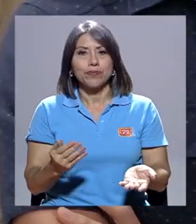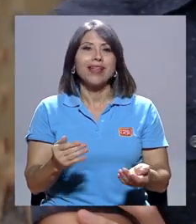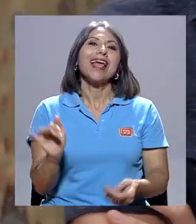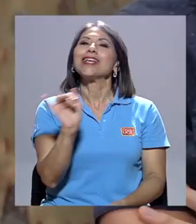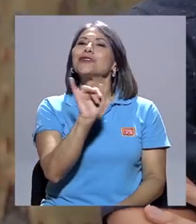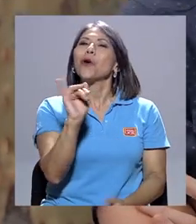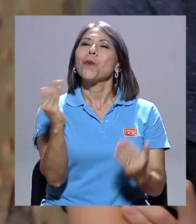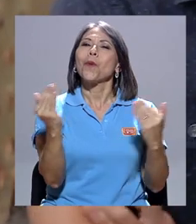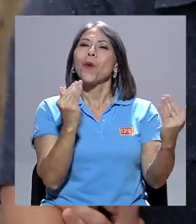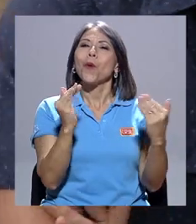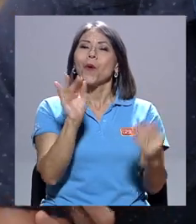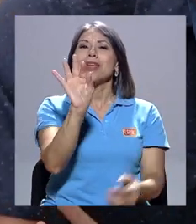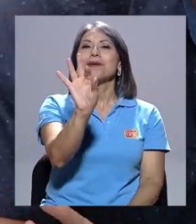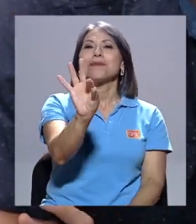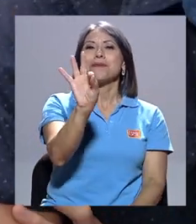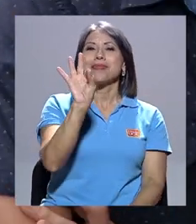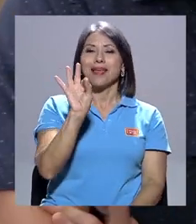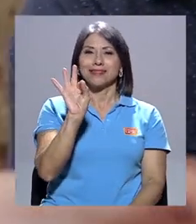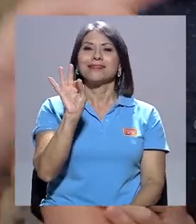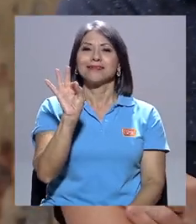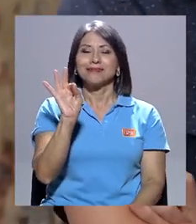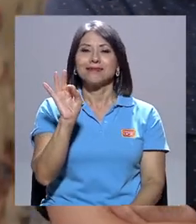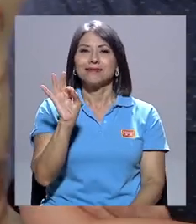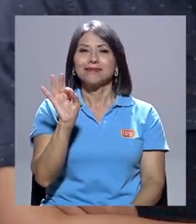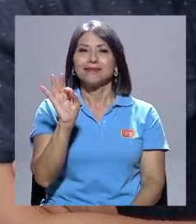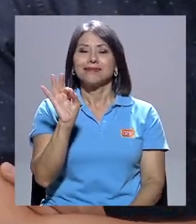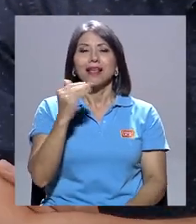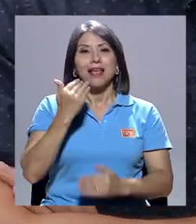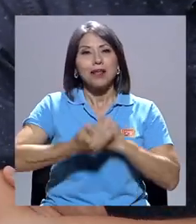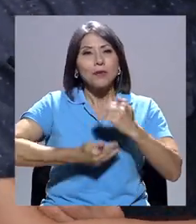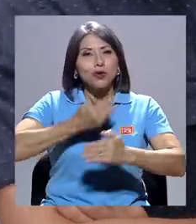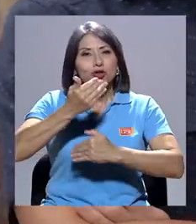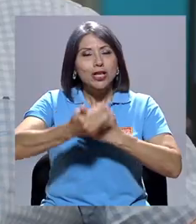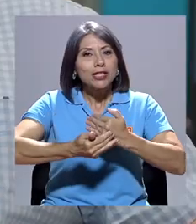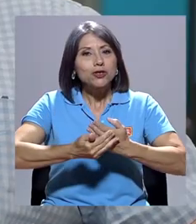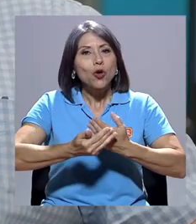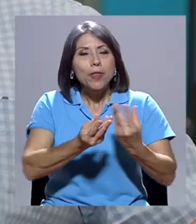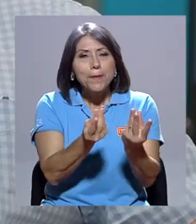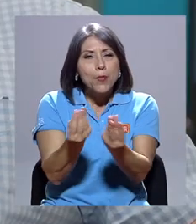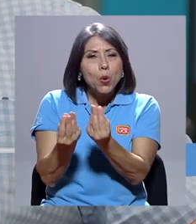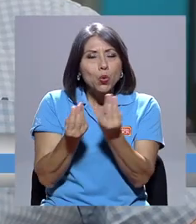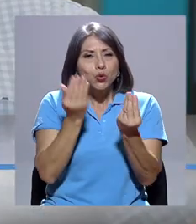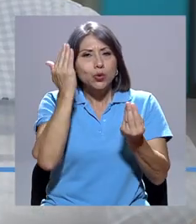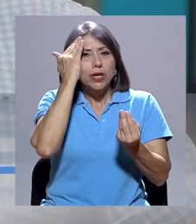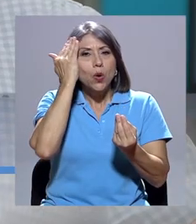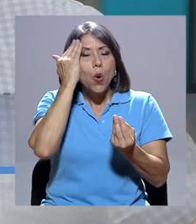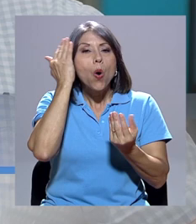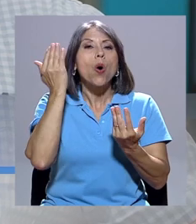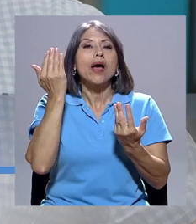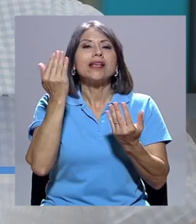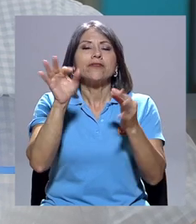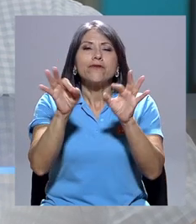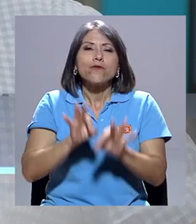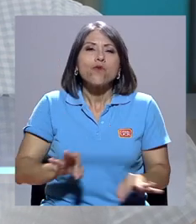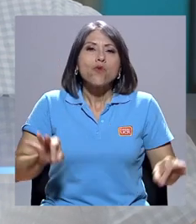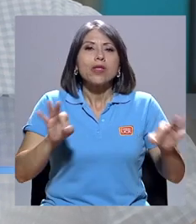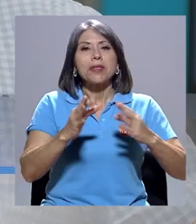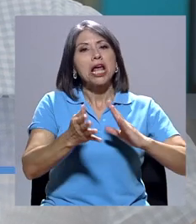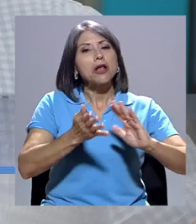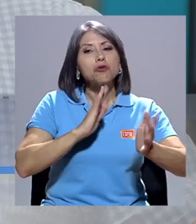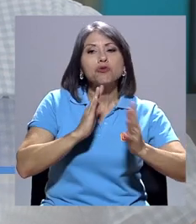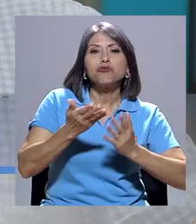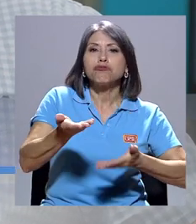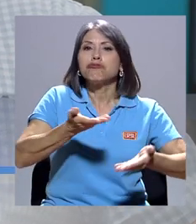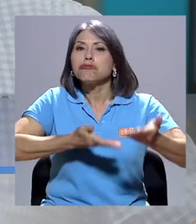decíamos, ¿no es cierto? Tanto en el proceso de producción de conocimiento es fundamental el diálogo, el trabajo